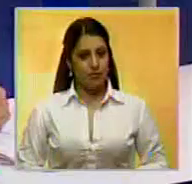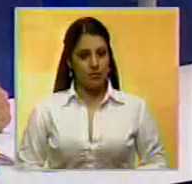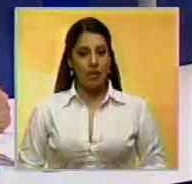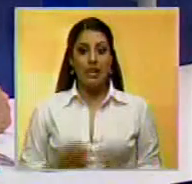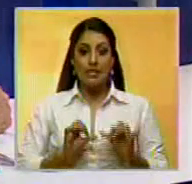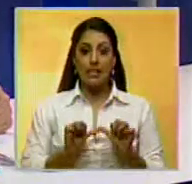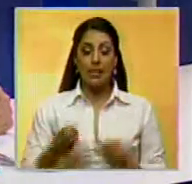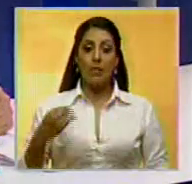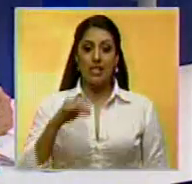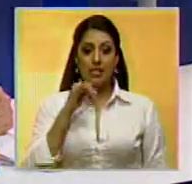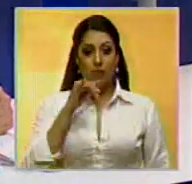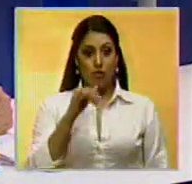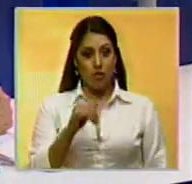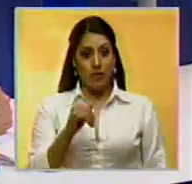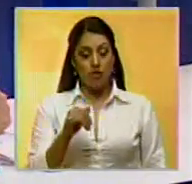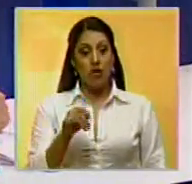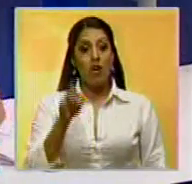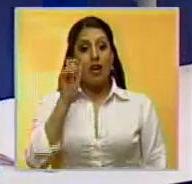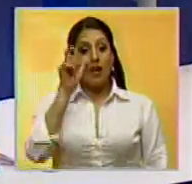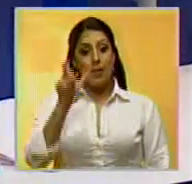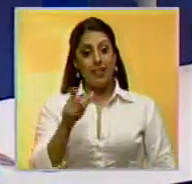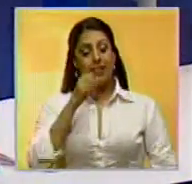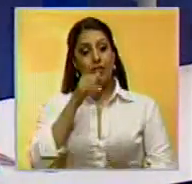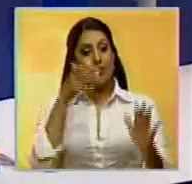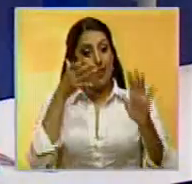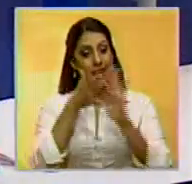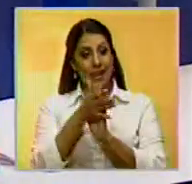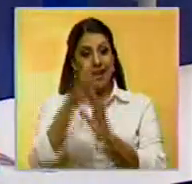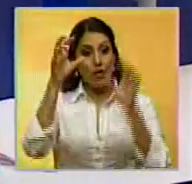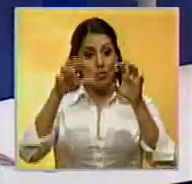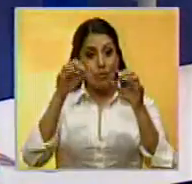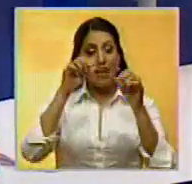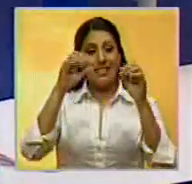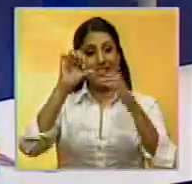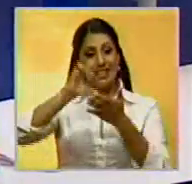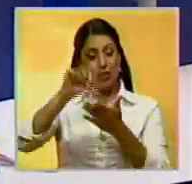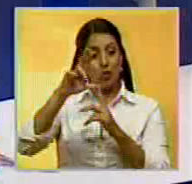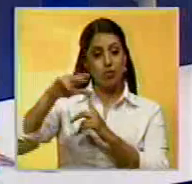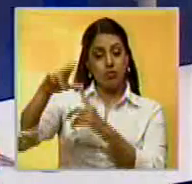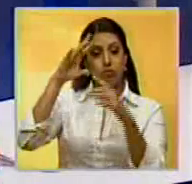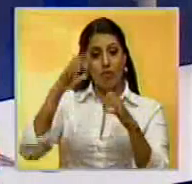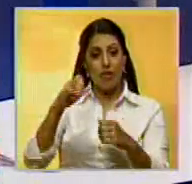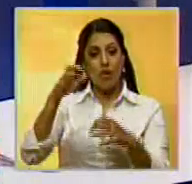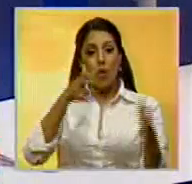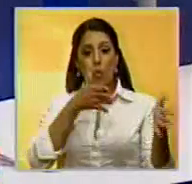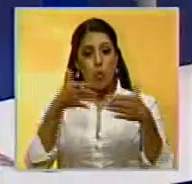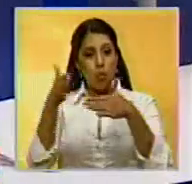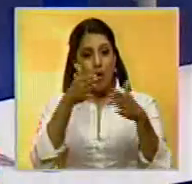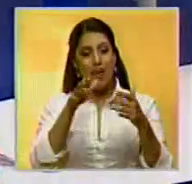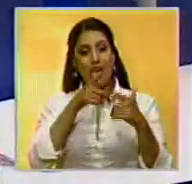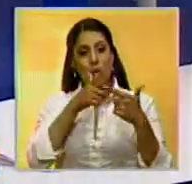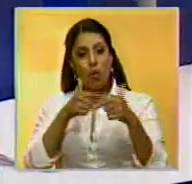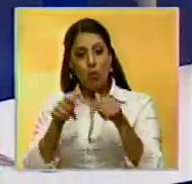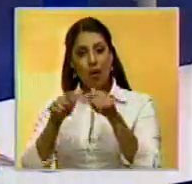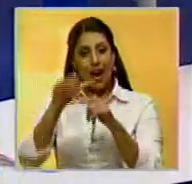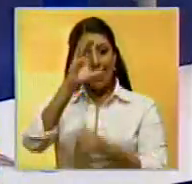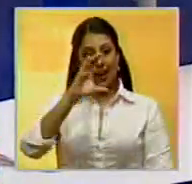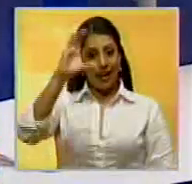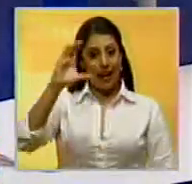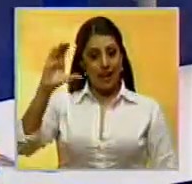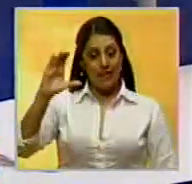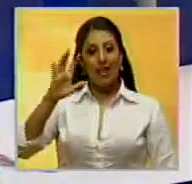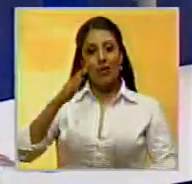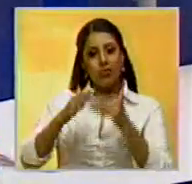Amigos, continuamos con las informaciones. El Inamec informó que según el Centro Nacional de Huracanes, la onda tropical que se desplaza por el Caribe